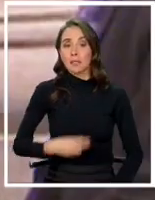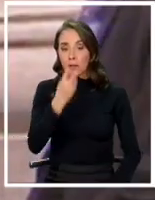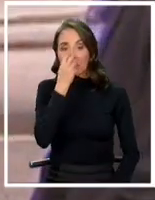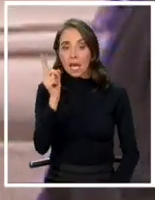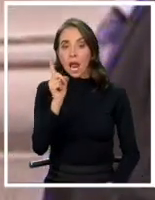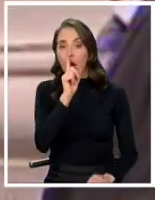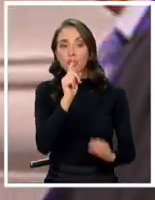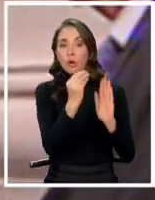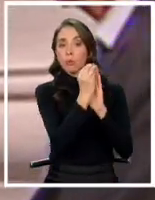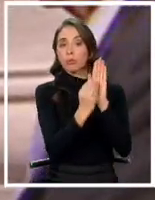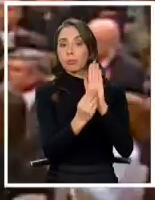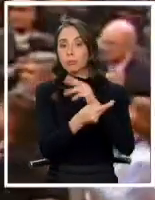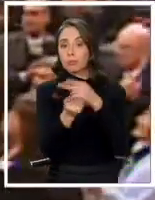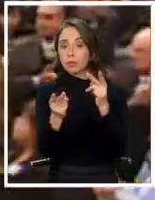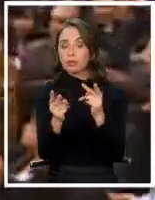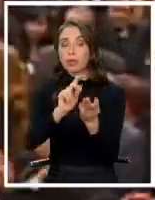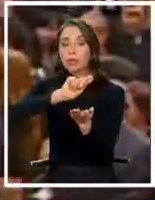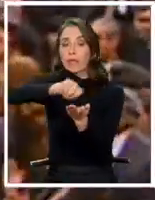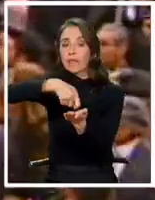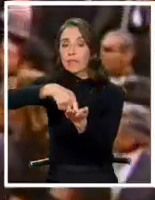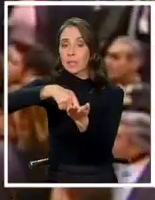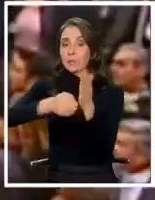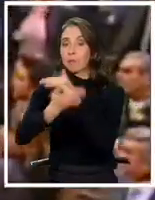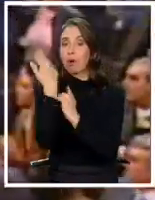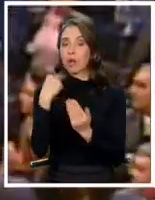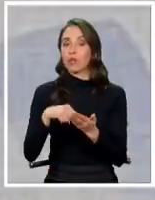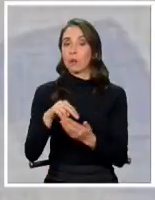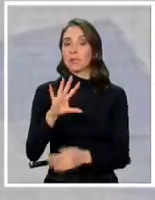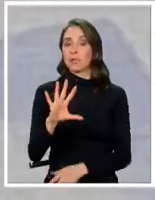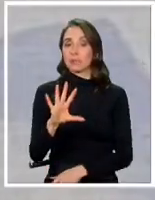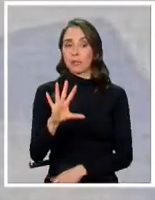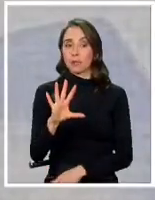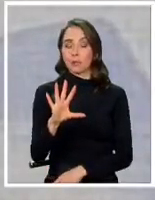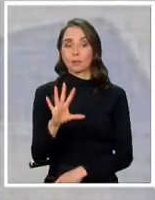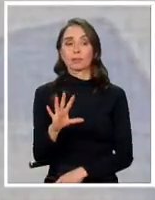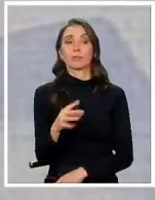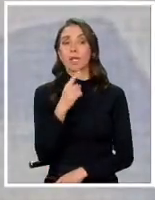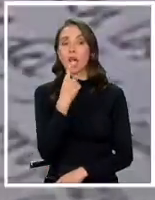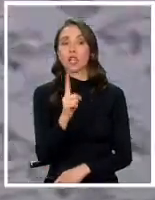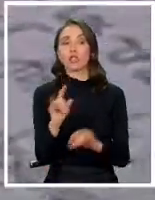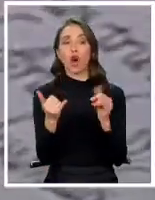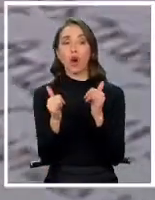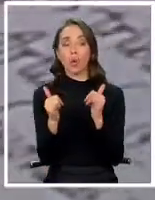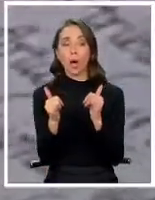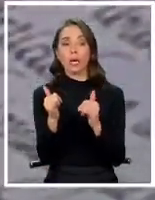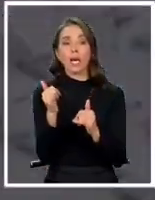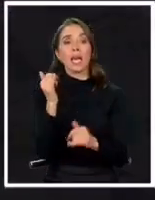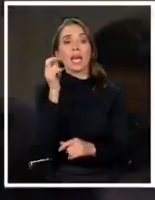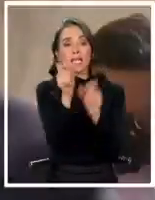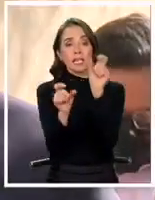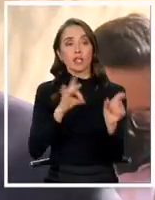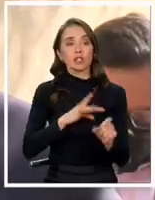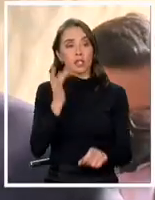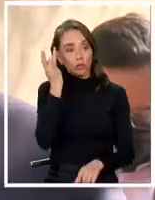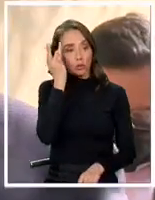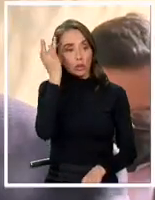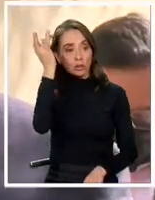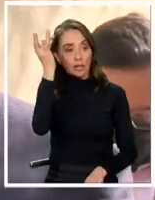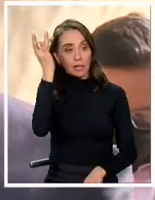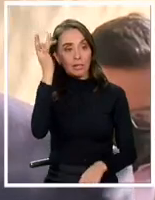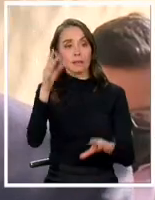Ricardo Lagos, que estampó su firma en el texto en el año 2005. No jueguen con la inteligencia de los chilenos,